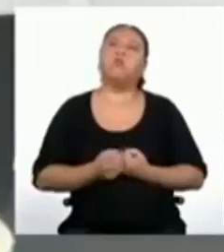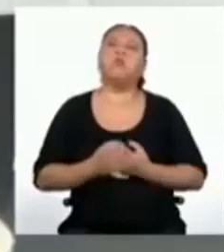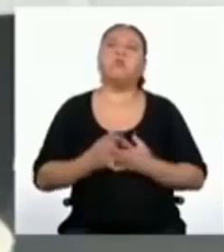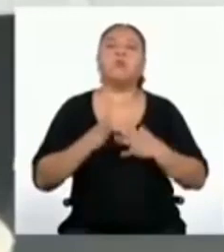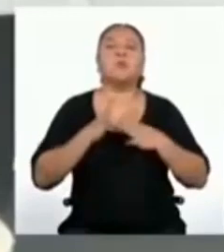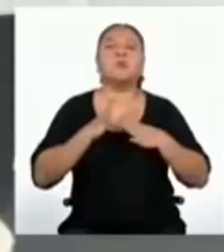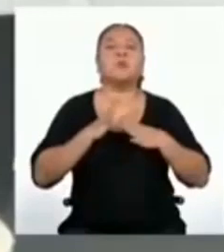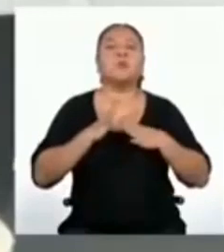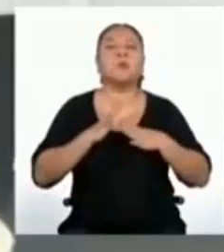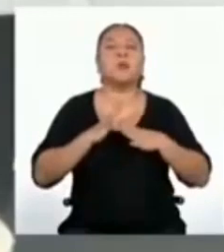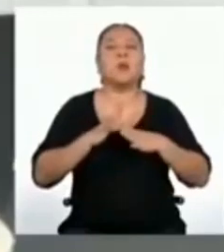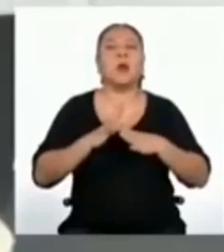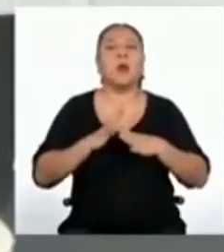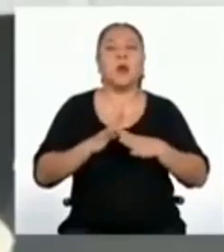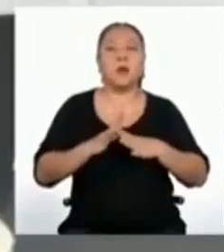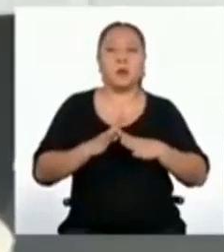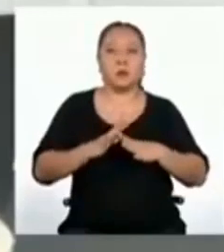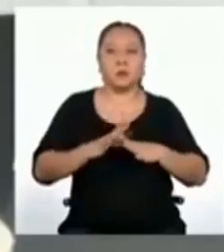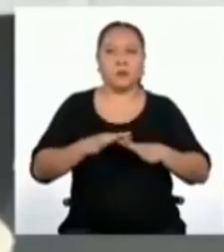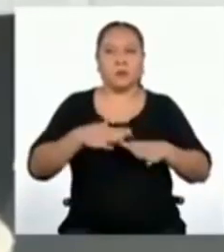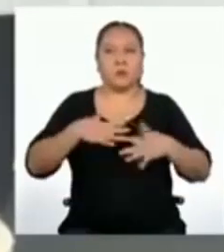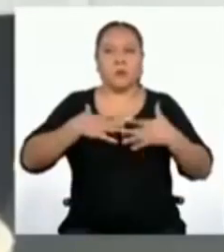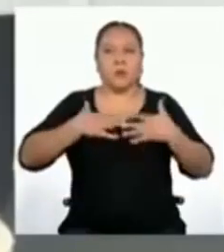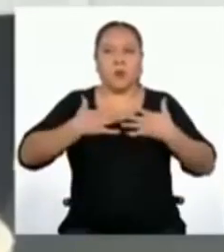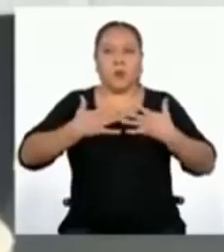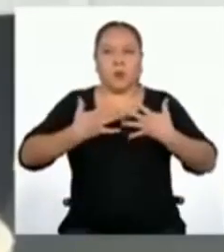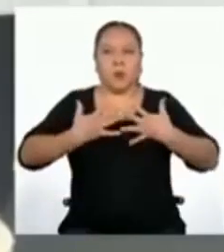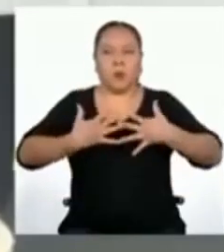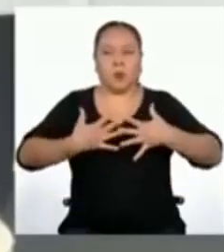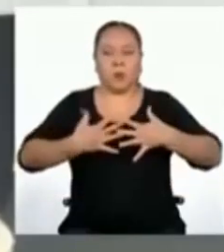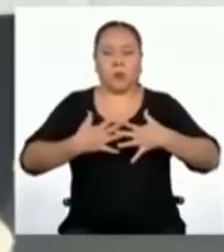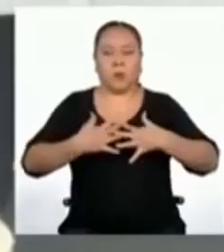Calma, Yaremis. Respira.